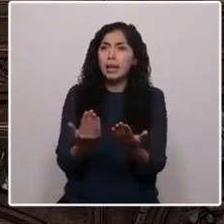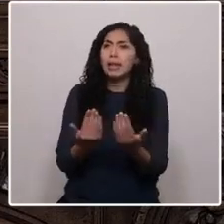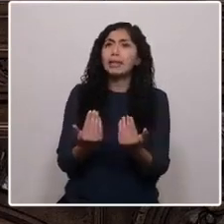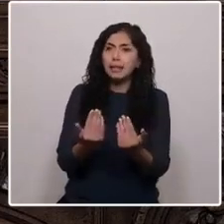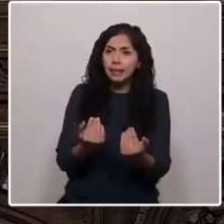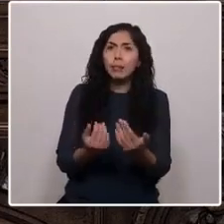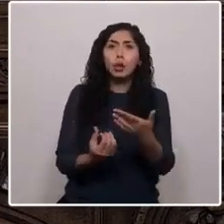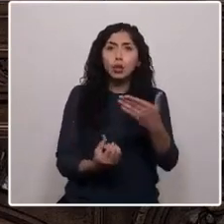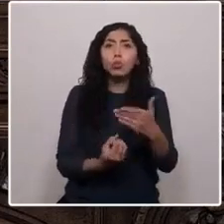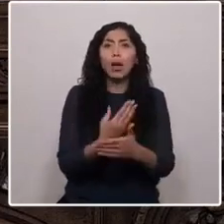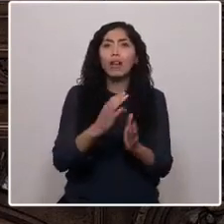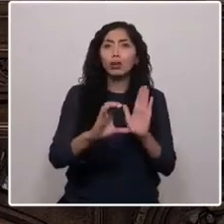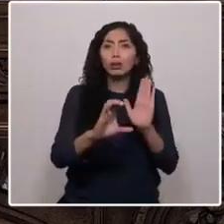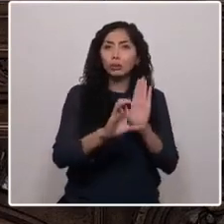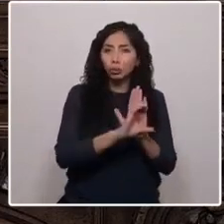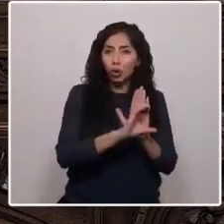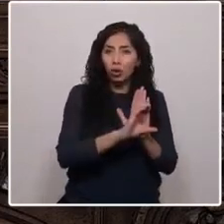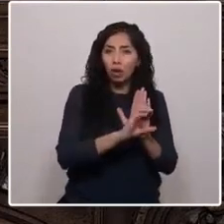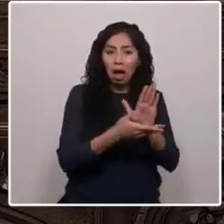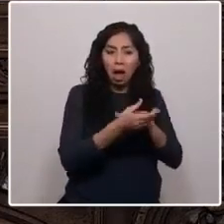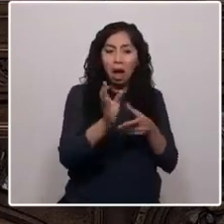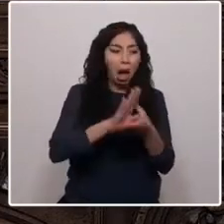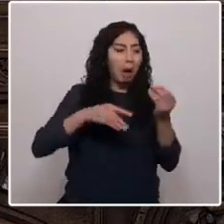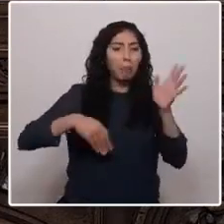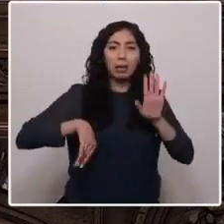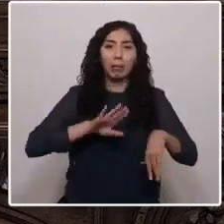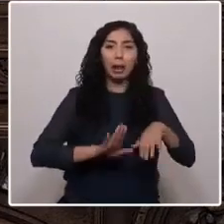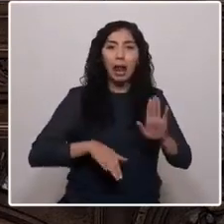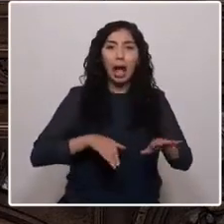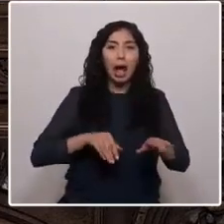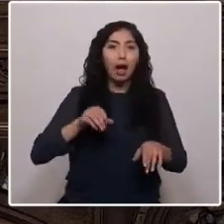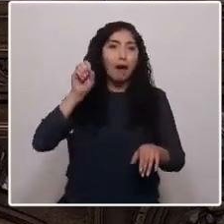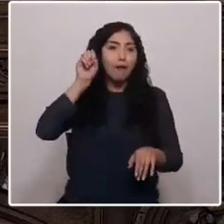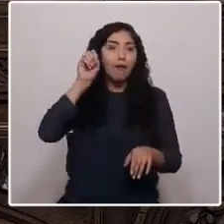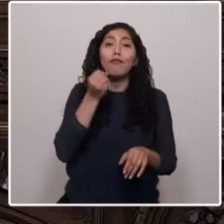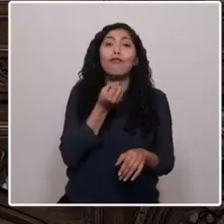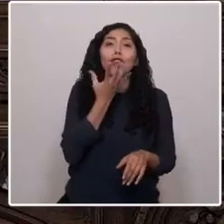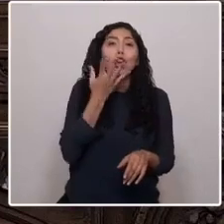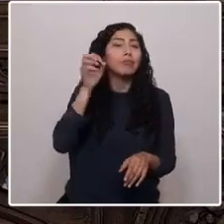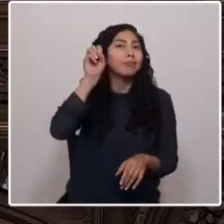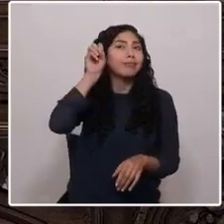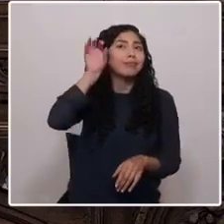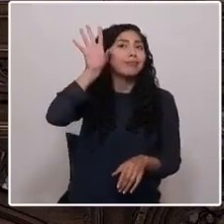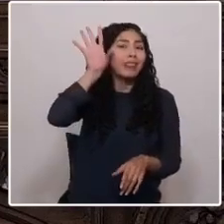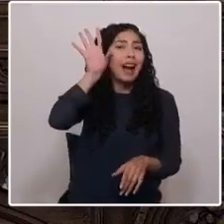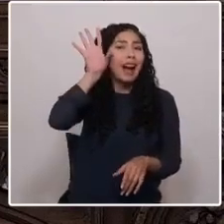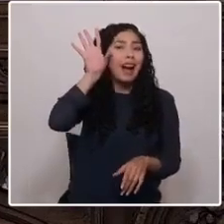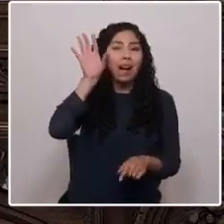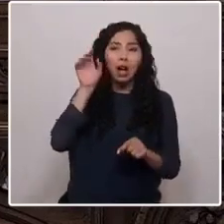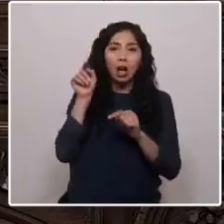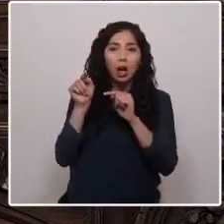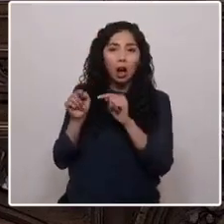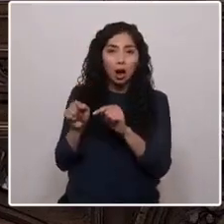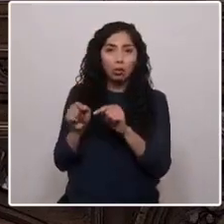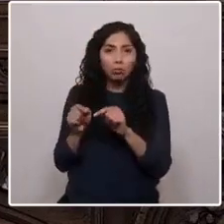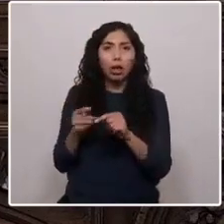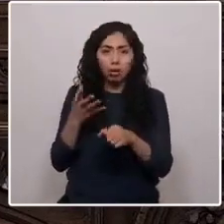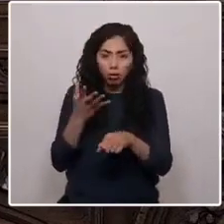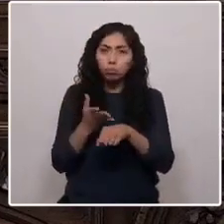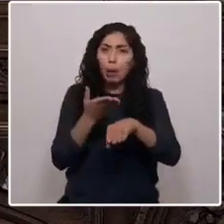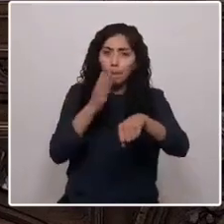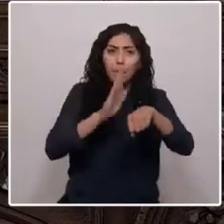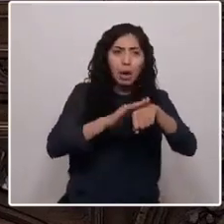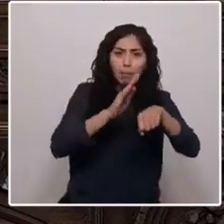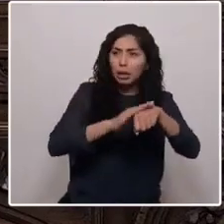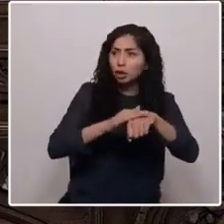constitución a pata pelá y con una flor en la oreja que se dé todos los permisos en cada comisión y en todos los